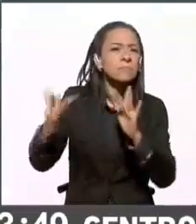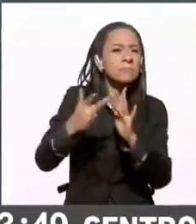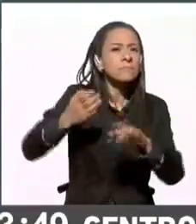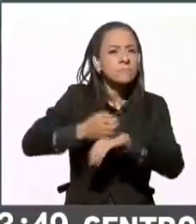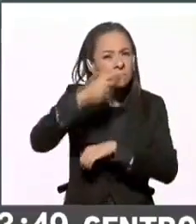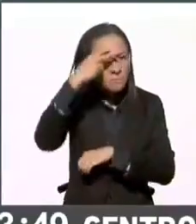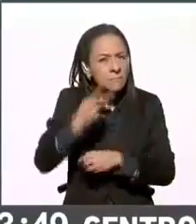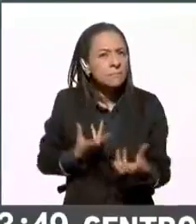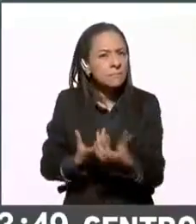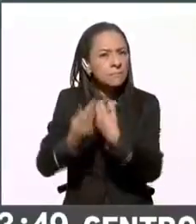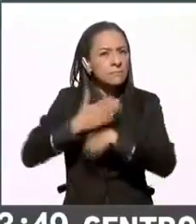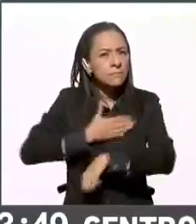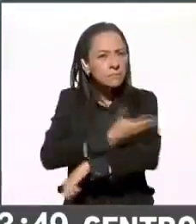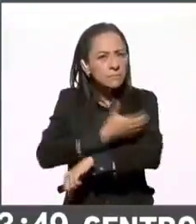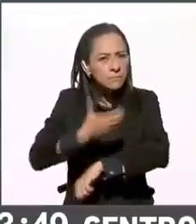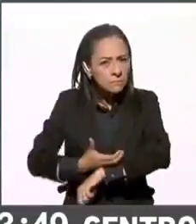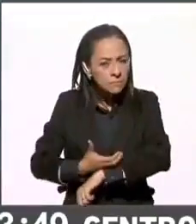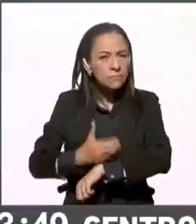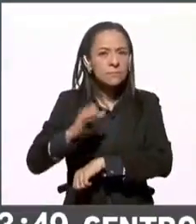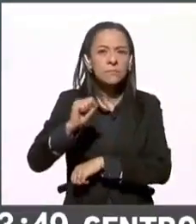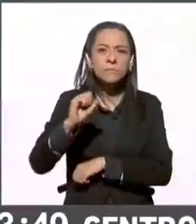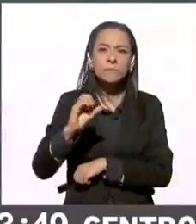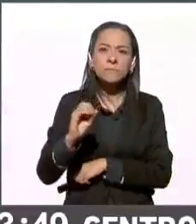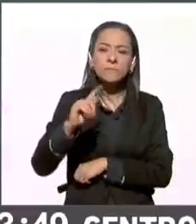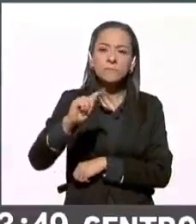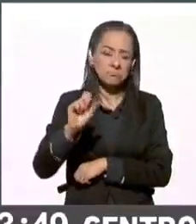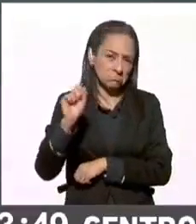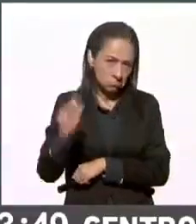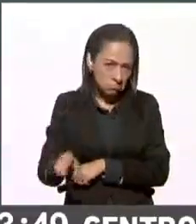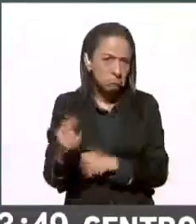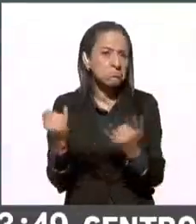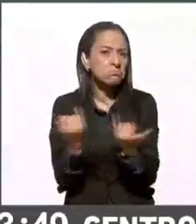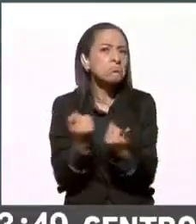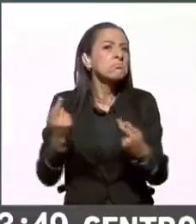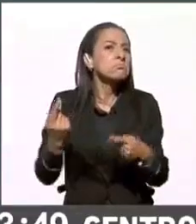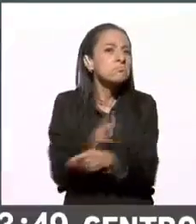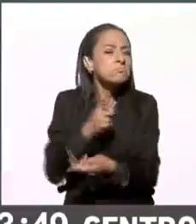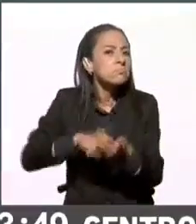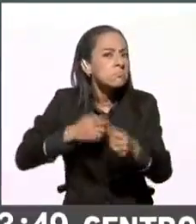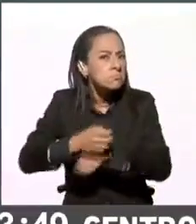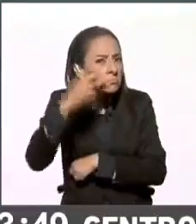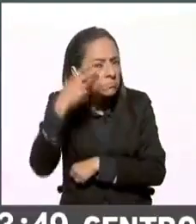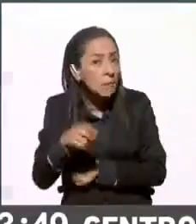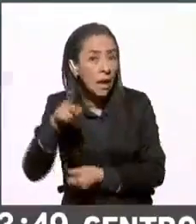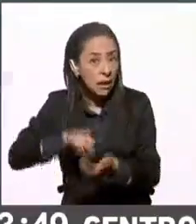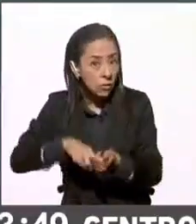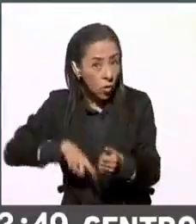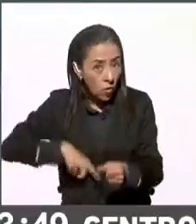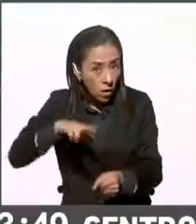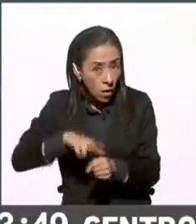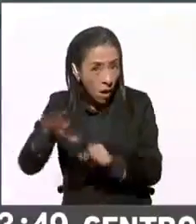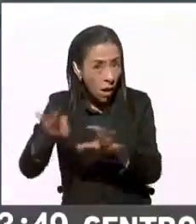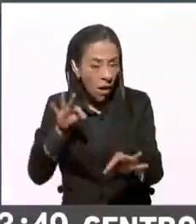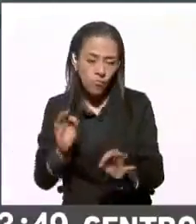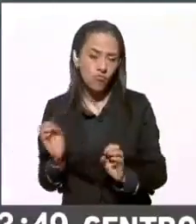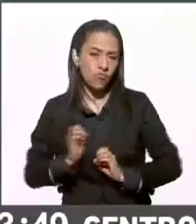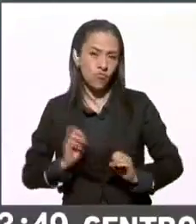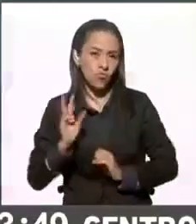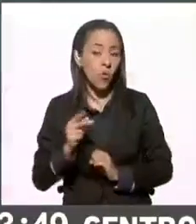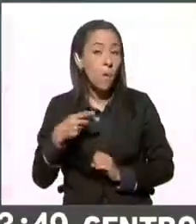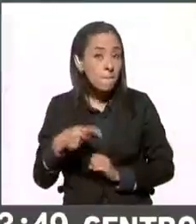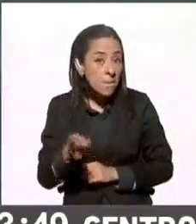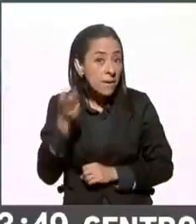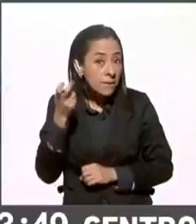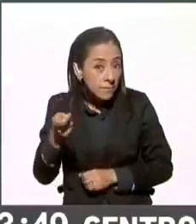mi compañero Luis Soto, él ahí nos tiene también el reporte de lo que está pasando, no se elige gobernador aquí, sin embargo, es uno de los estados